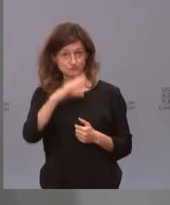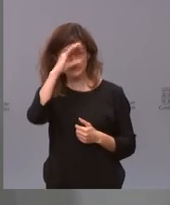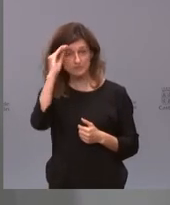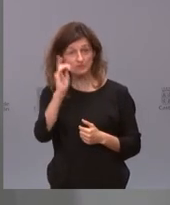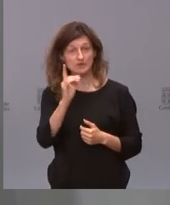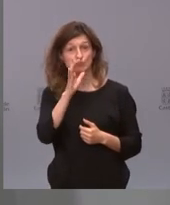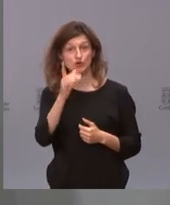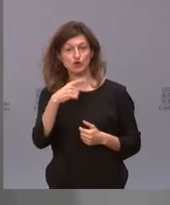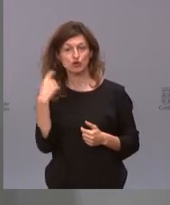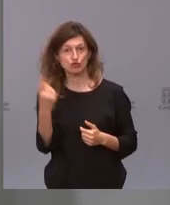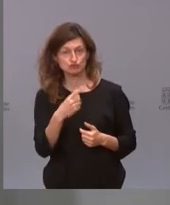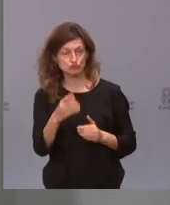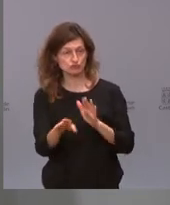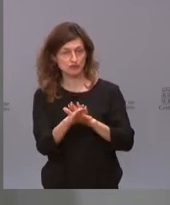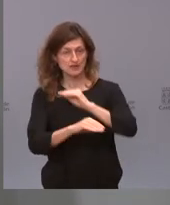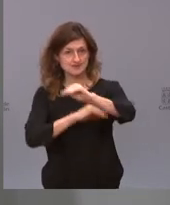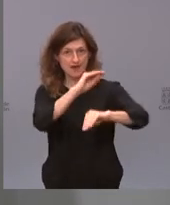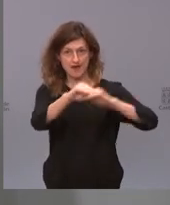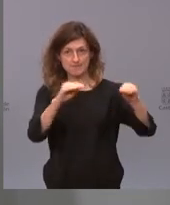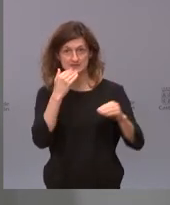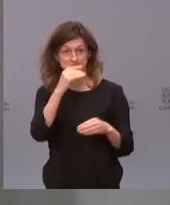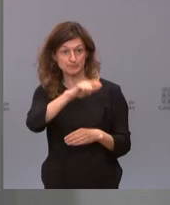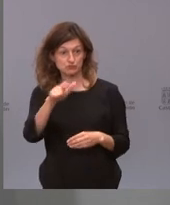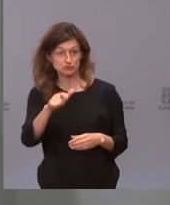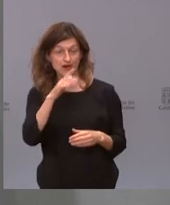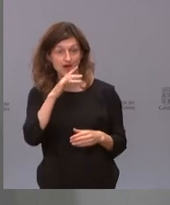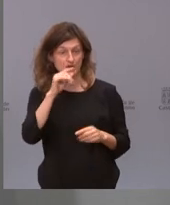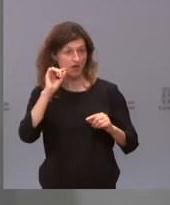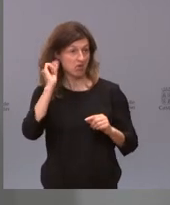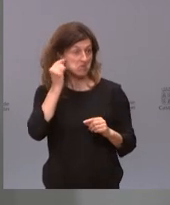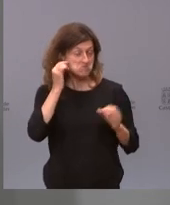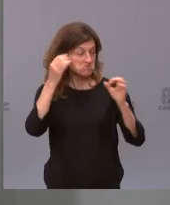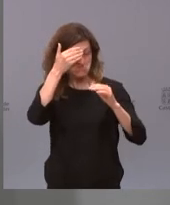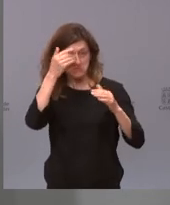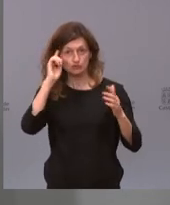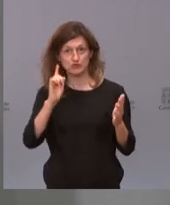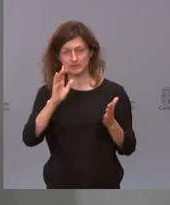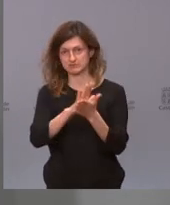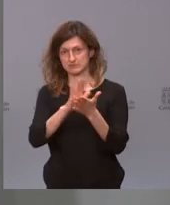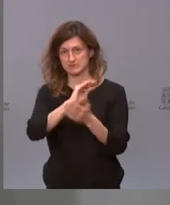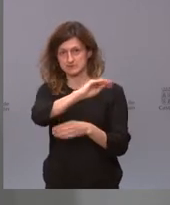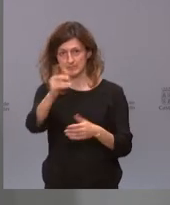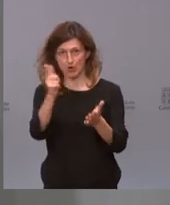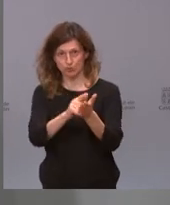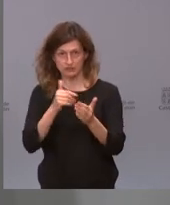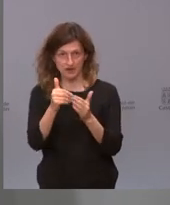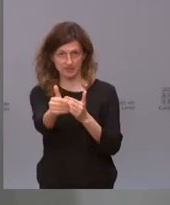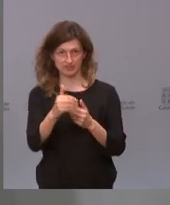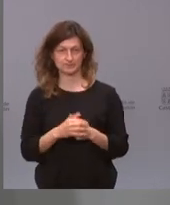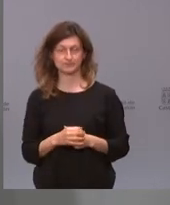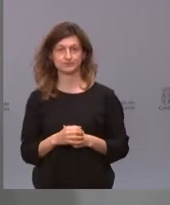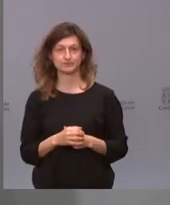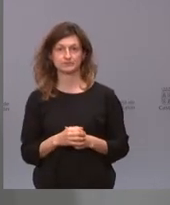es que nosotros vamos a seguir haciendo rellamadas y que aquellas personas que no se vacunen porque no se han enterado serán recaptadas. Entonces,